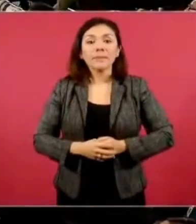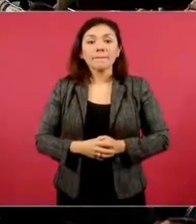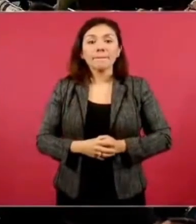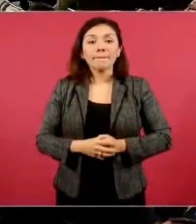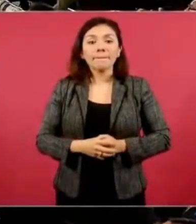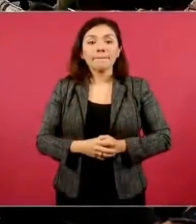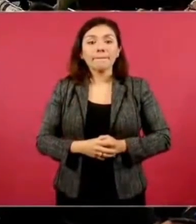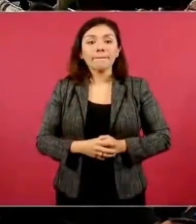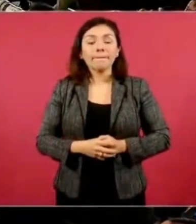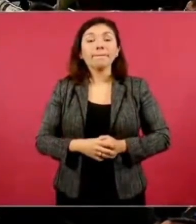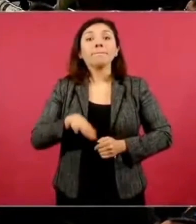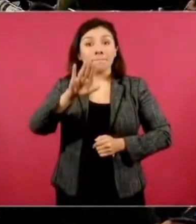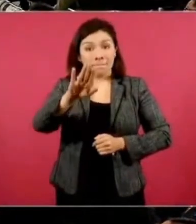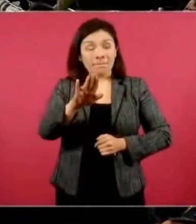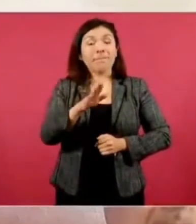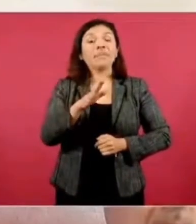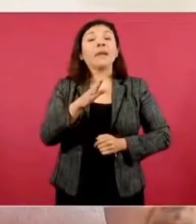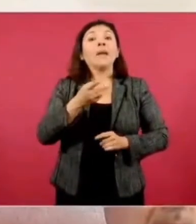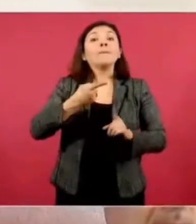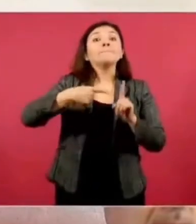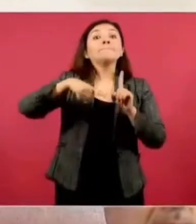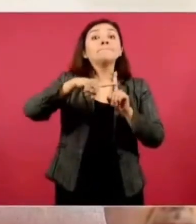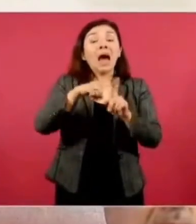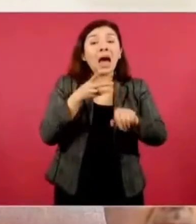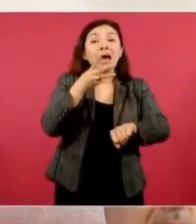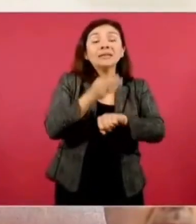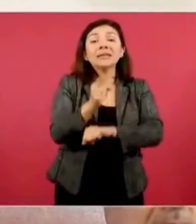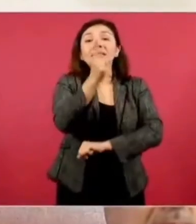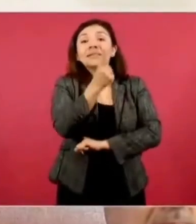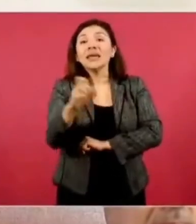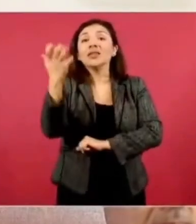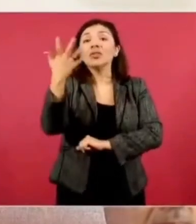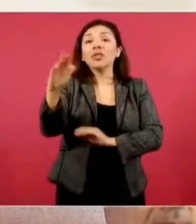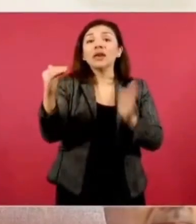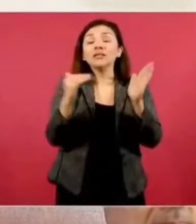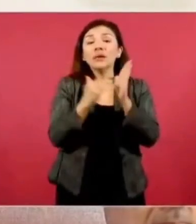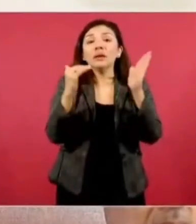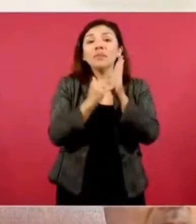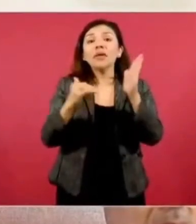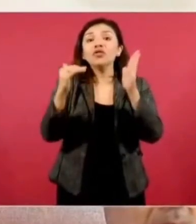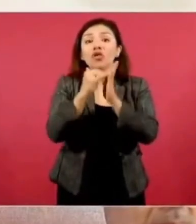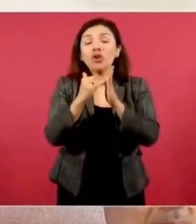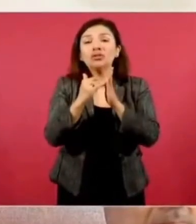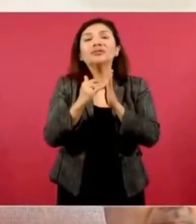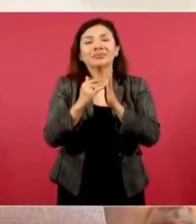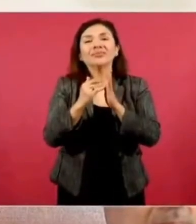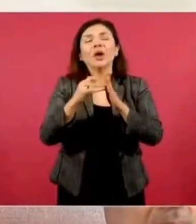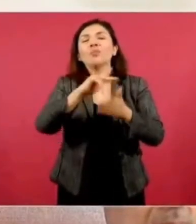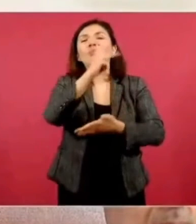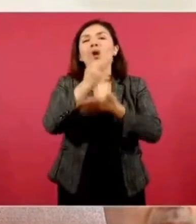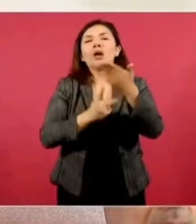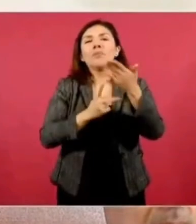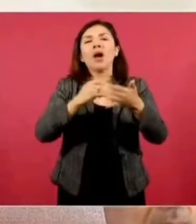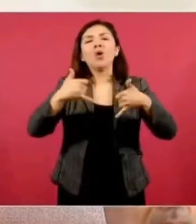Más ciento diez mil millones de jóvenes construyendo el futuro.